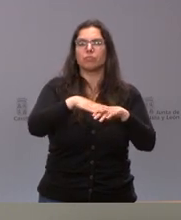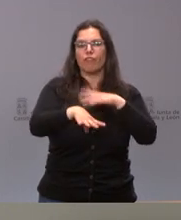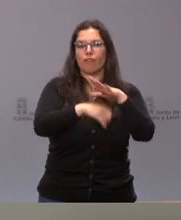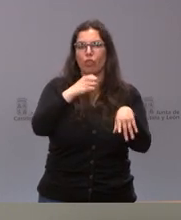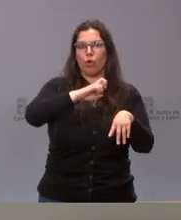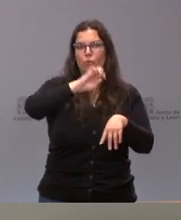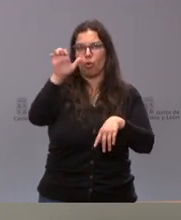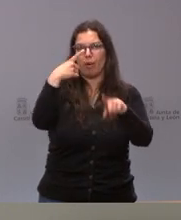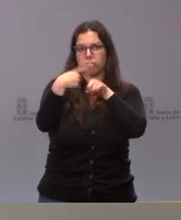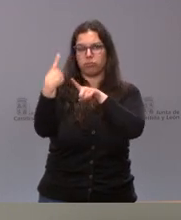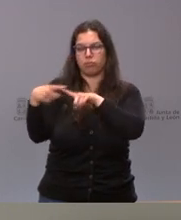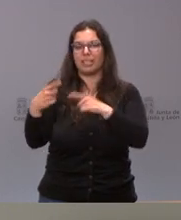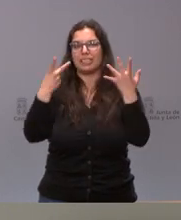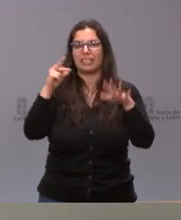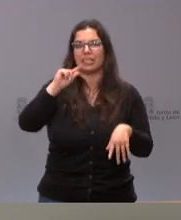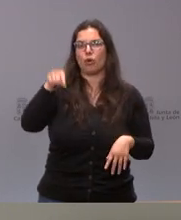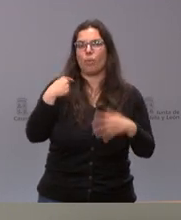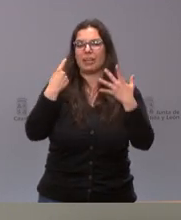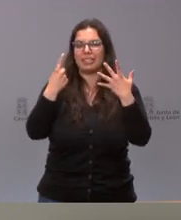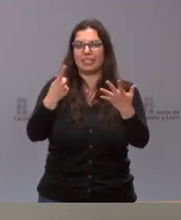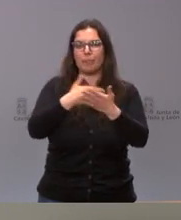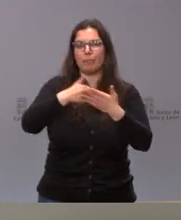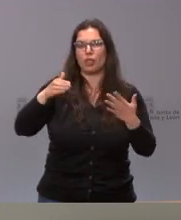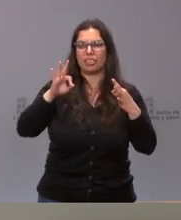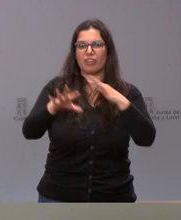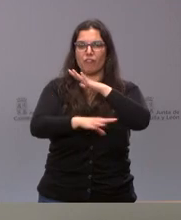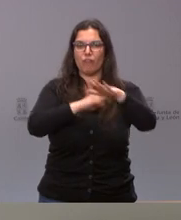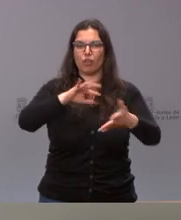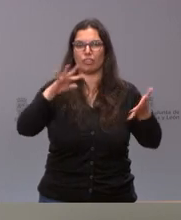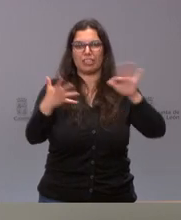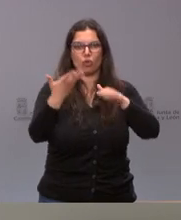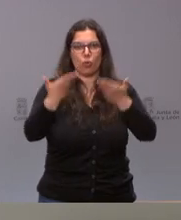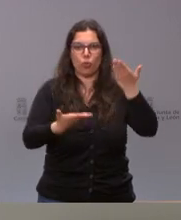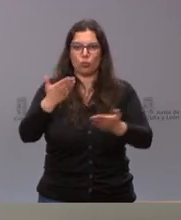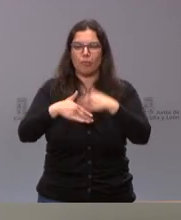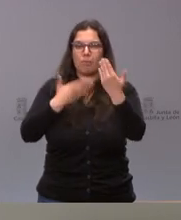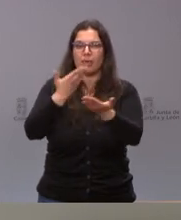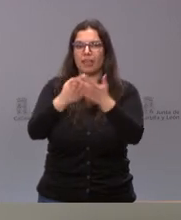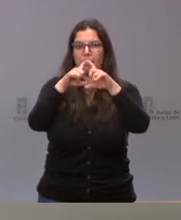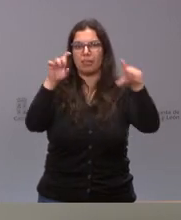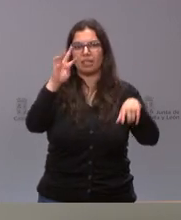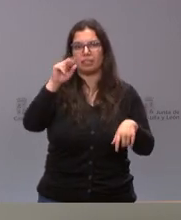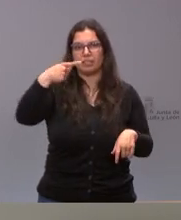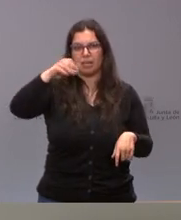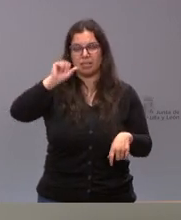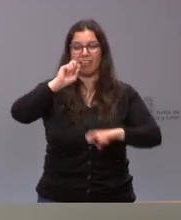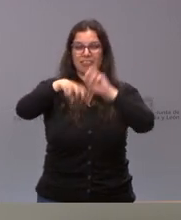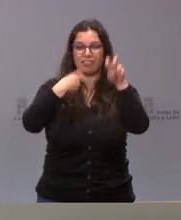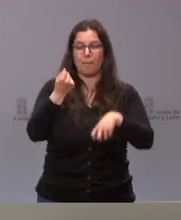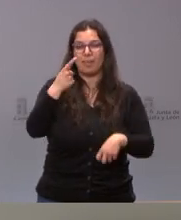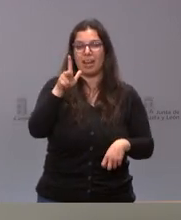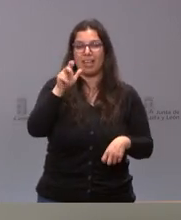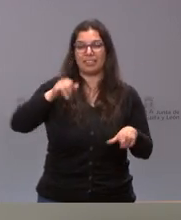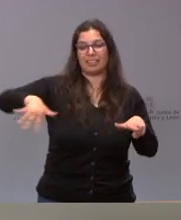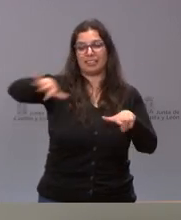financiando, 70,6 millones del fondo de transición justa para autorizar el encargo a Traxa de la restauración de mil hectáreas en zonas